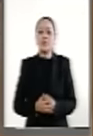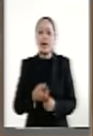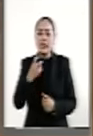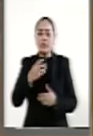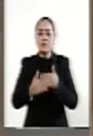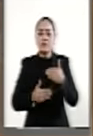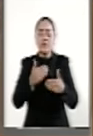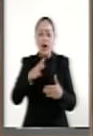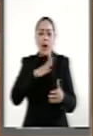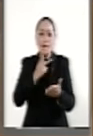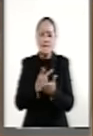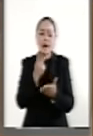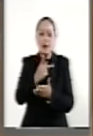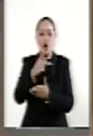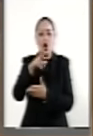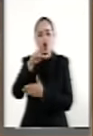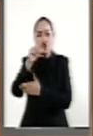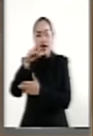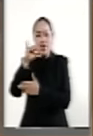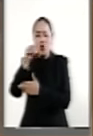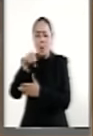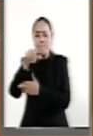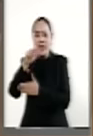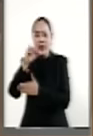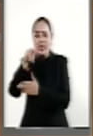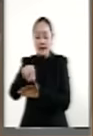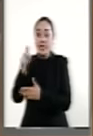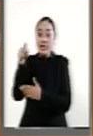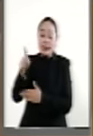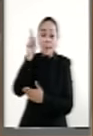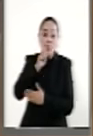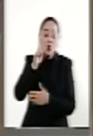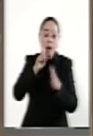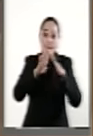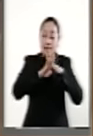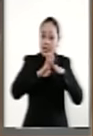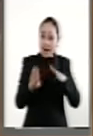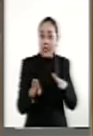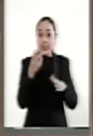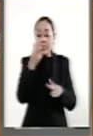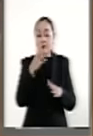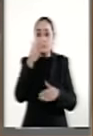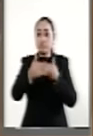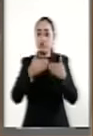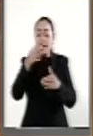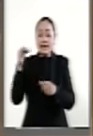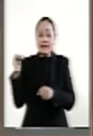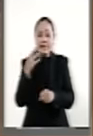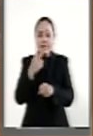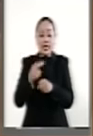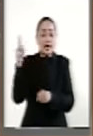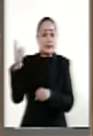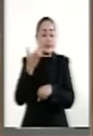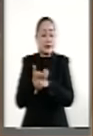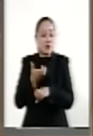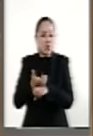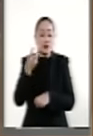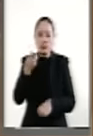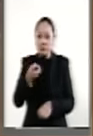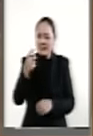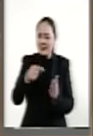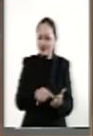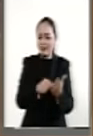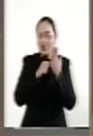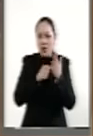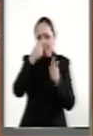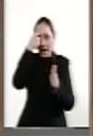se premiará a Rosario Marín, una mujer migrante que llegó a ser tesorera en los Estados Unidos. Es un ejemplo de